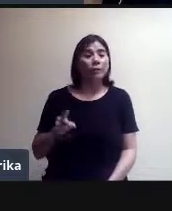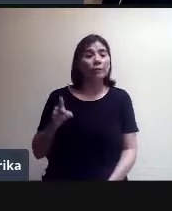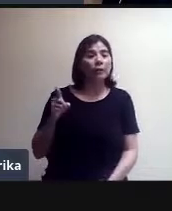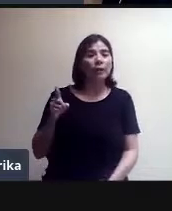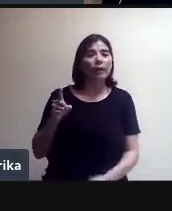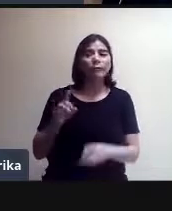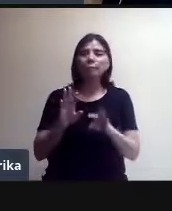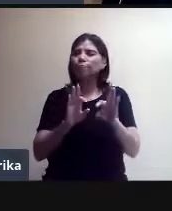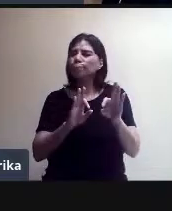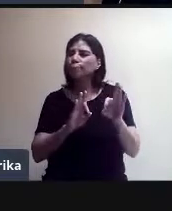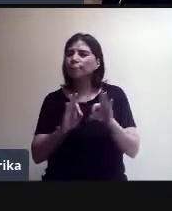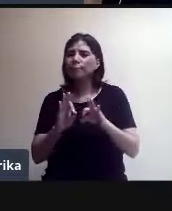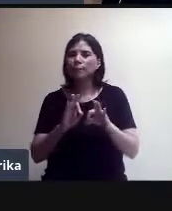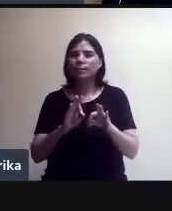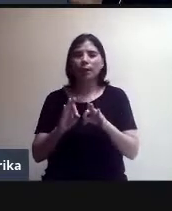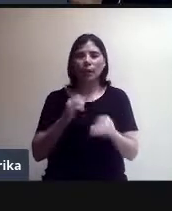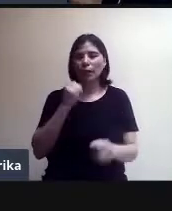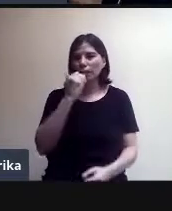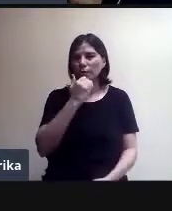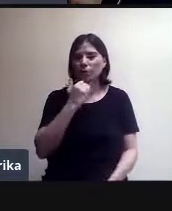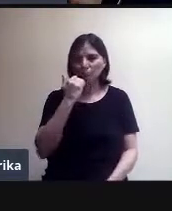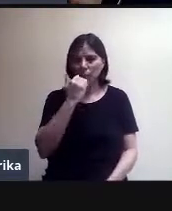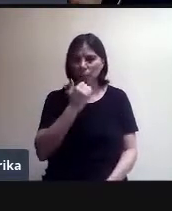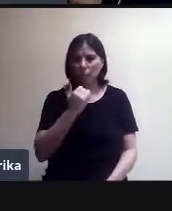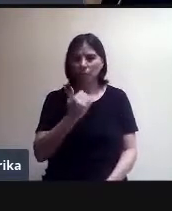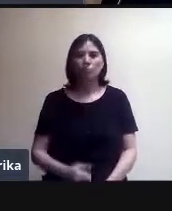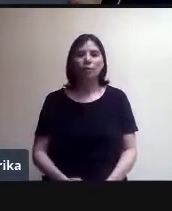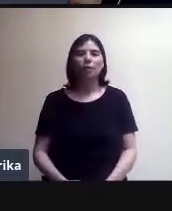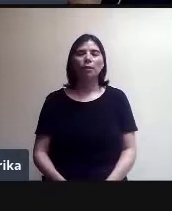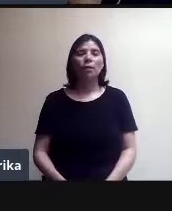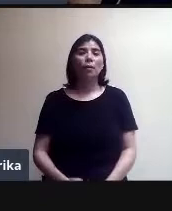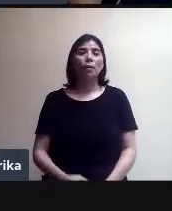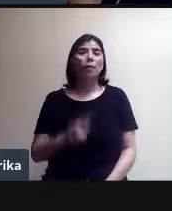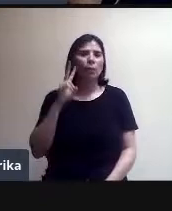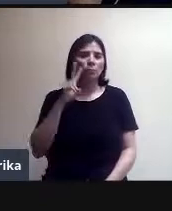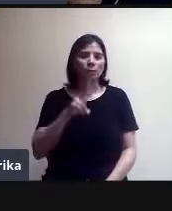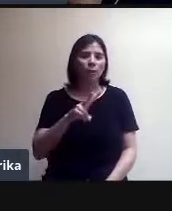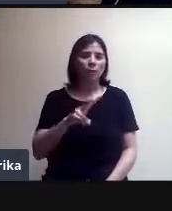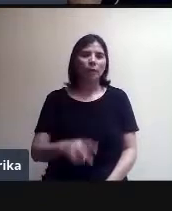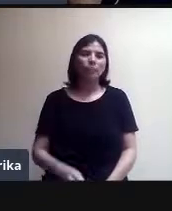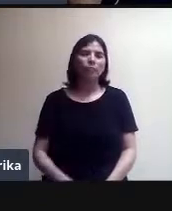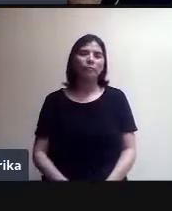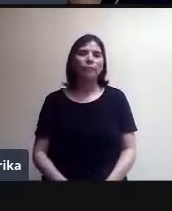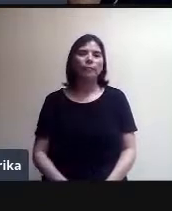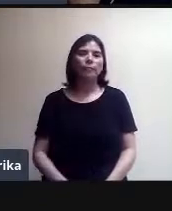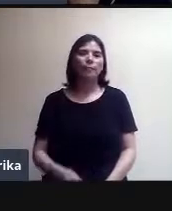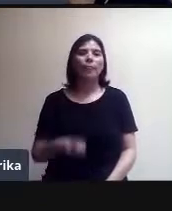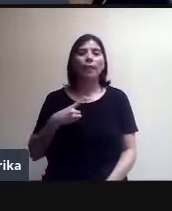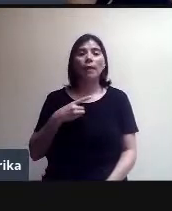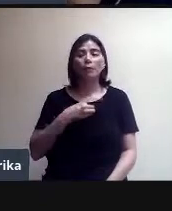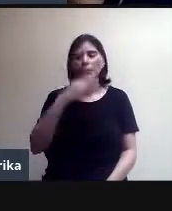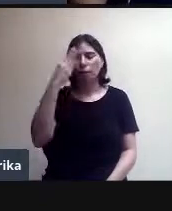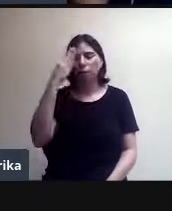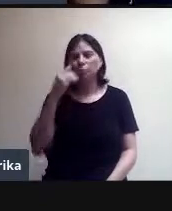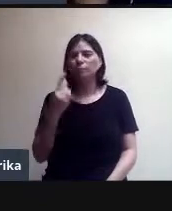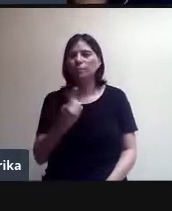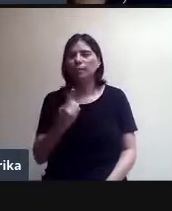verlos y los niños de ver a sus compañeros. Entonces, vamos a ver estas consideraciones que son... Y aprovechando